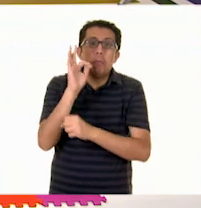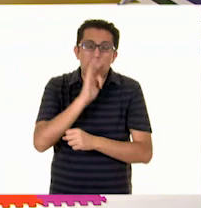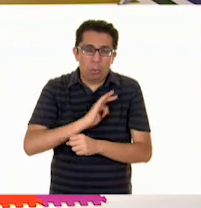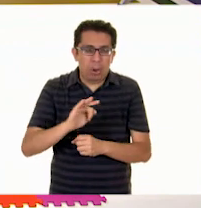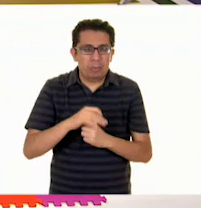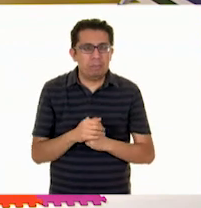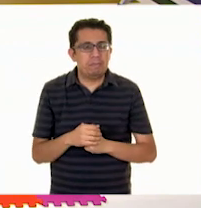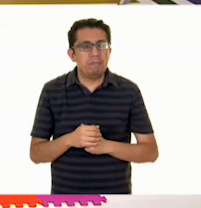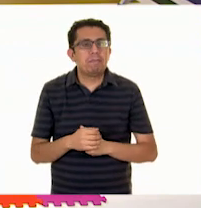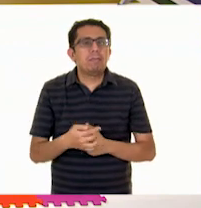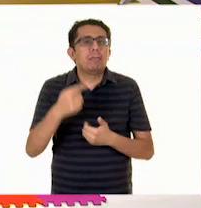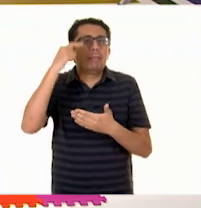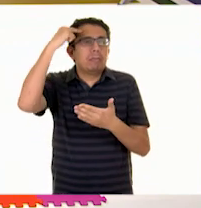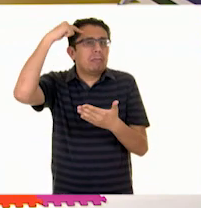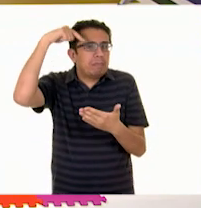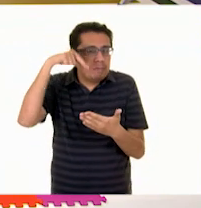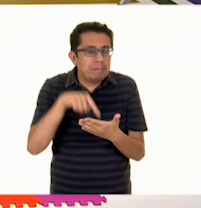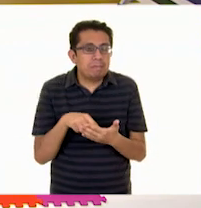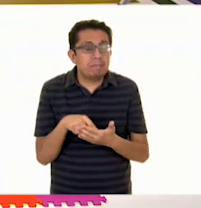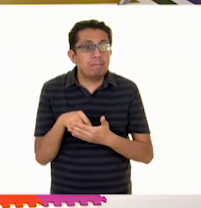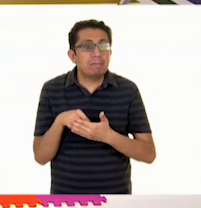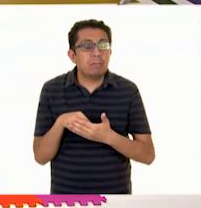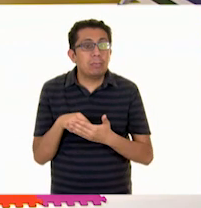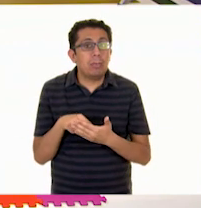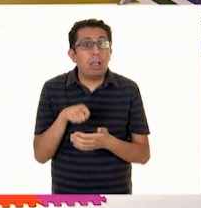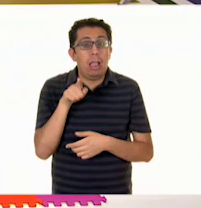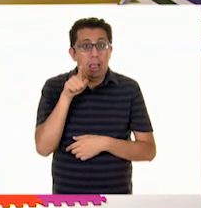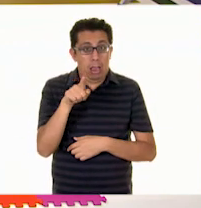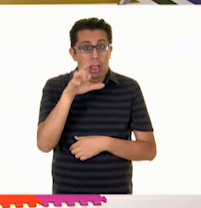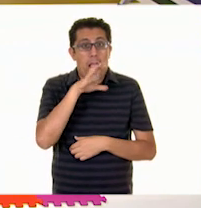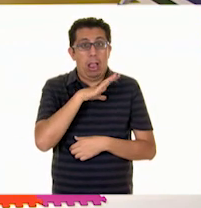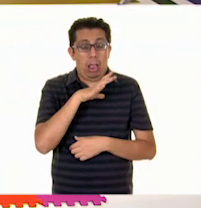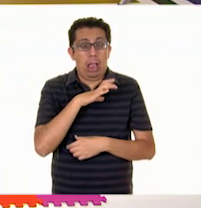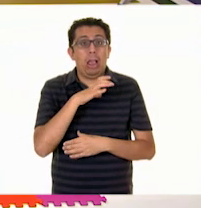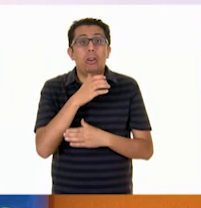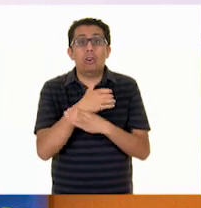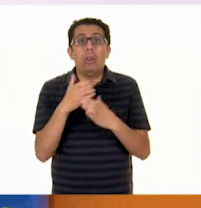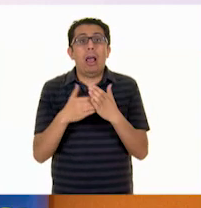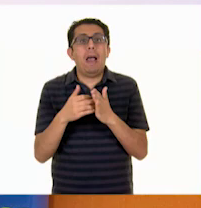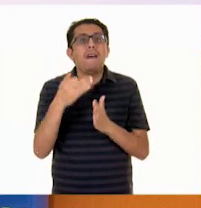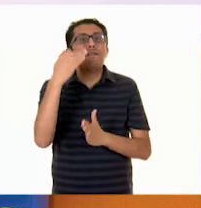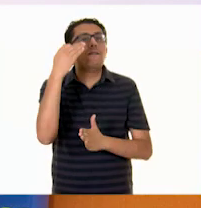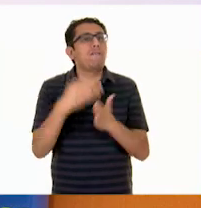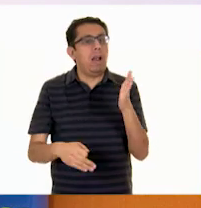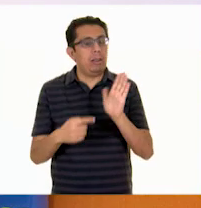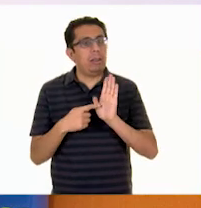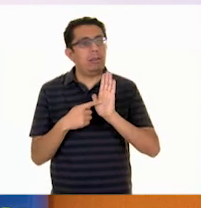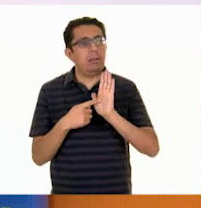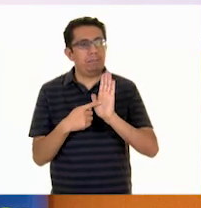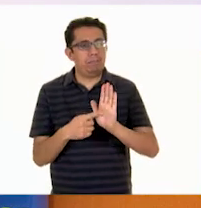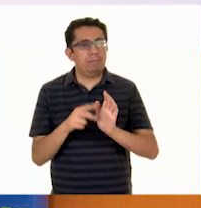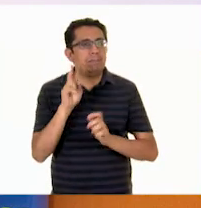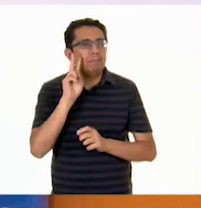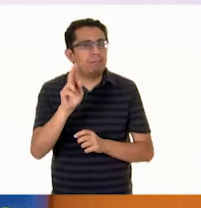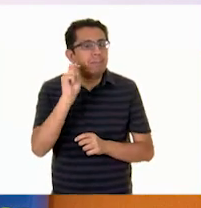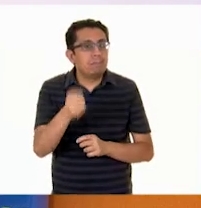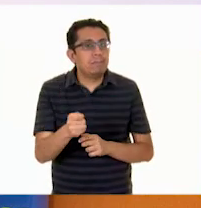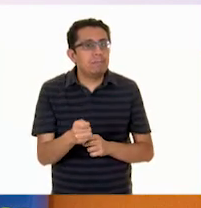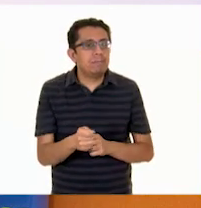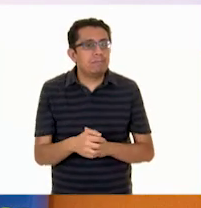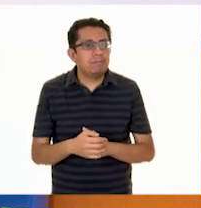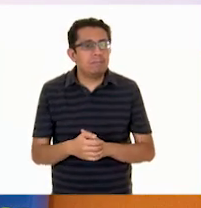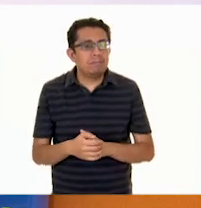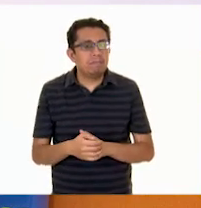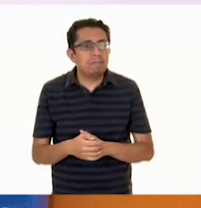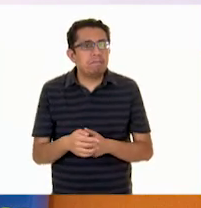¿Pero qué crees? Hay una colección que falta por ver. ¿Cuál crees? Una